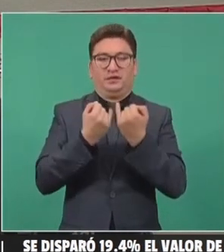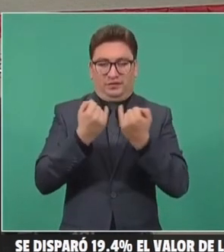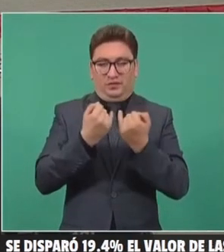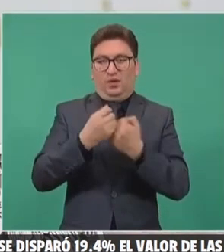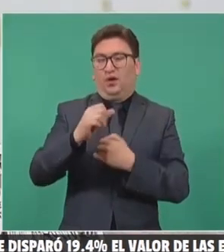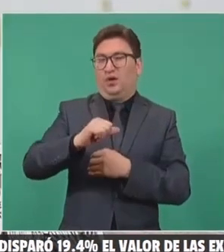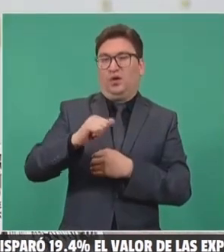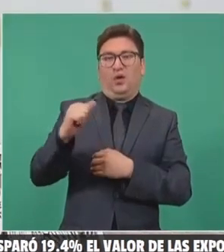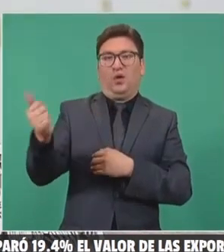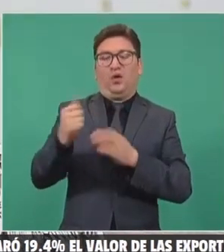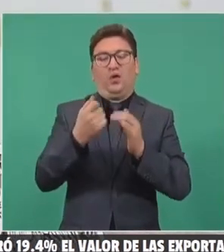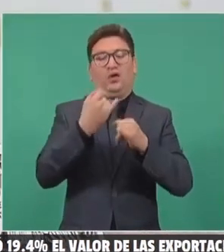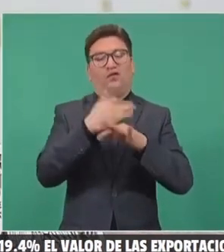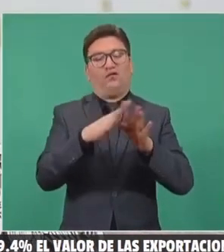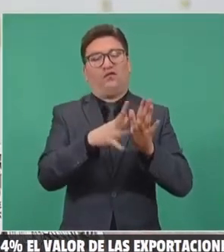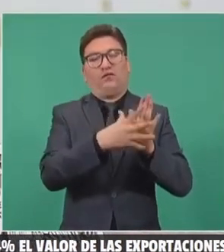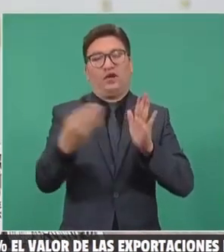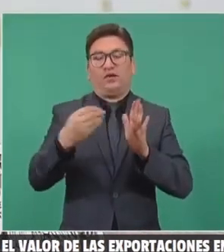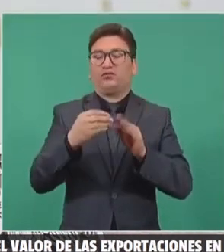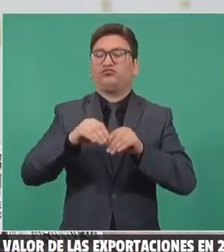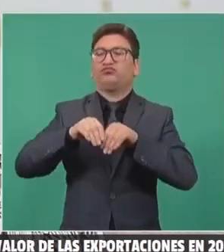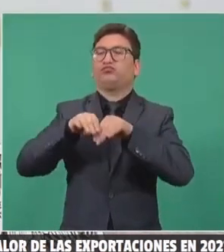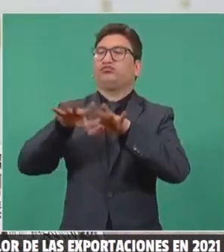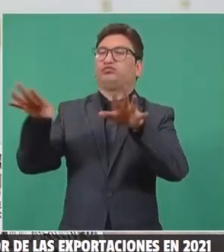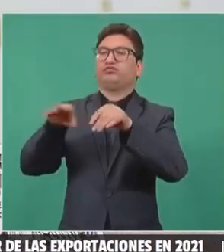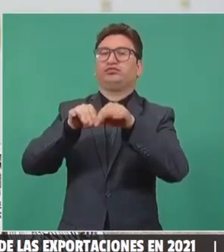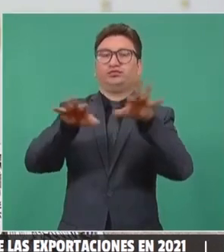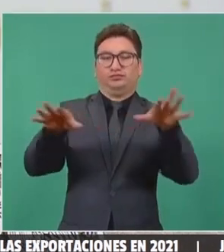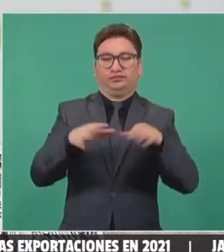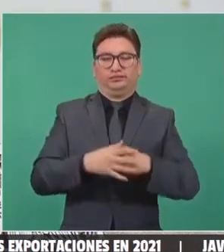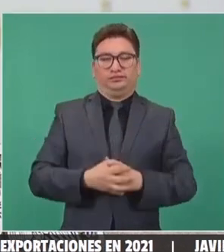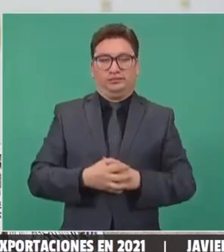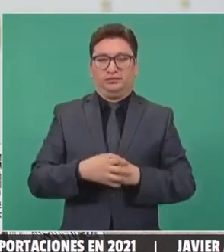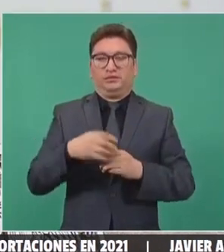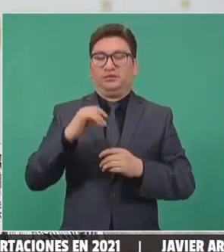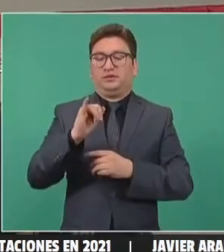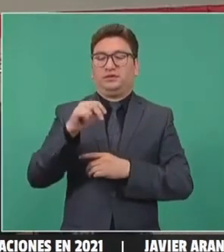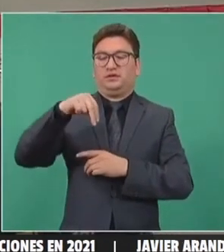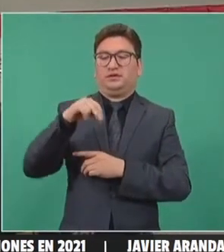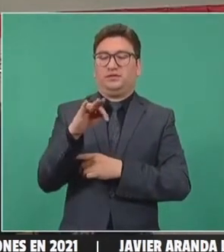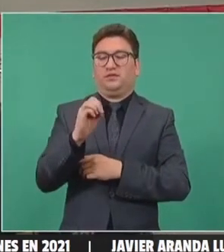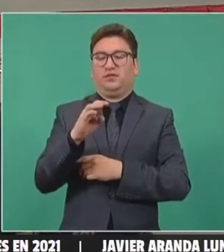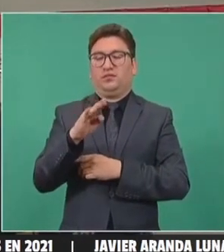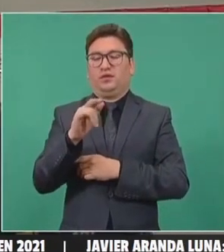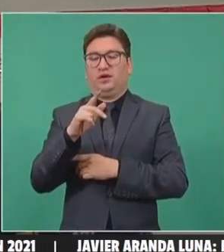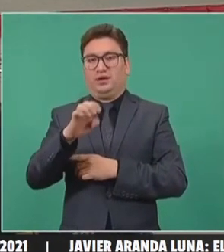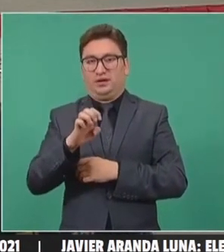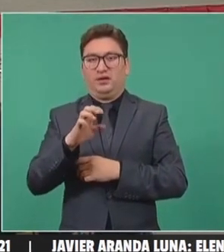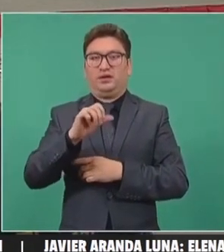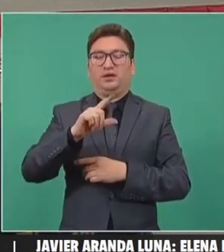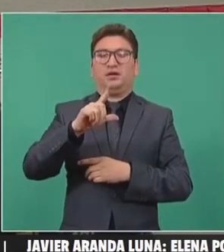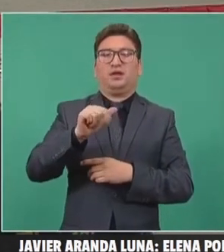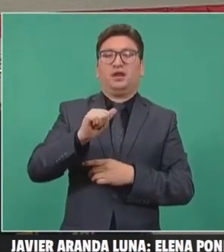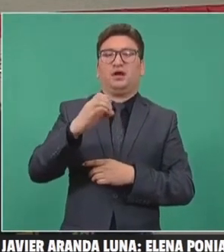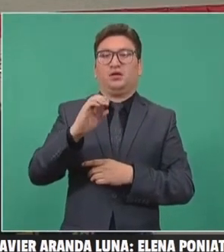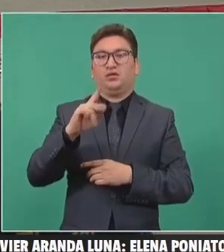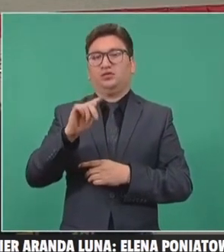medios retomaron la misma información sin verificar, como es Infobae, La Otra Opinión,